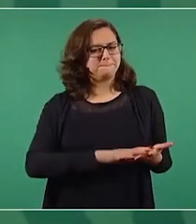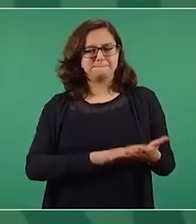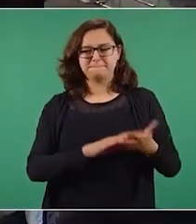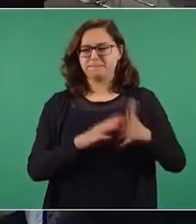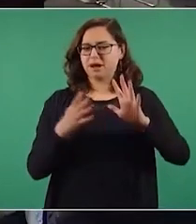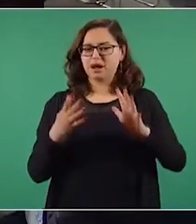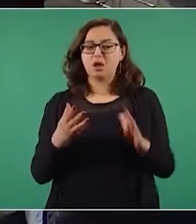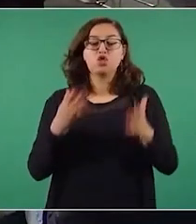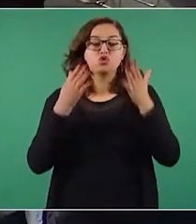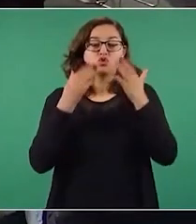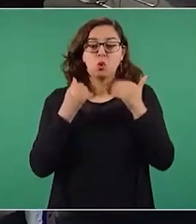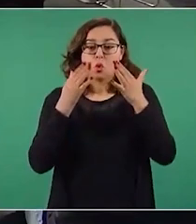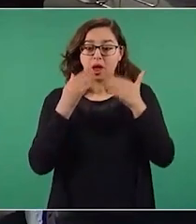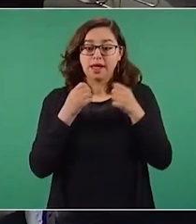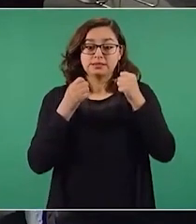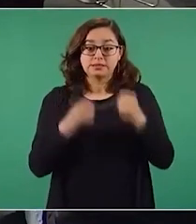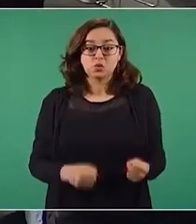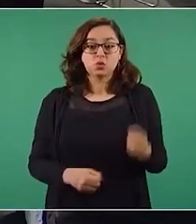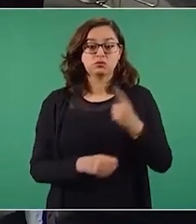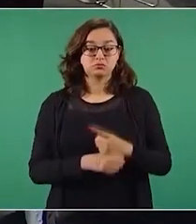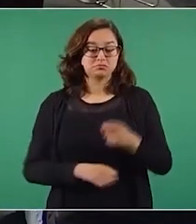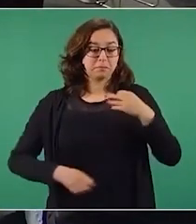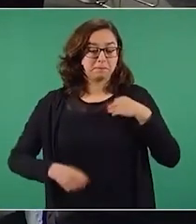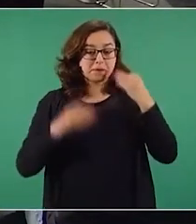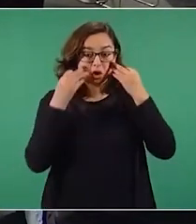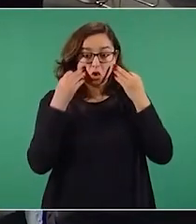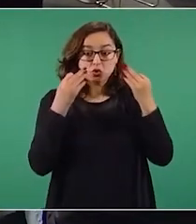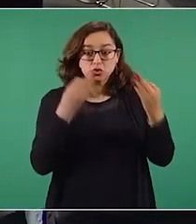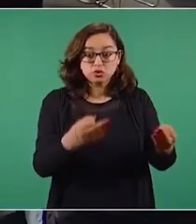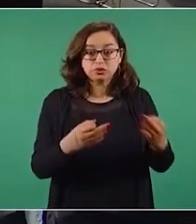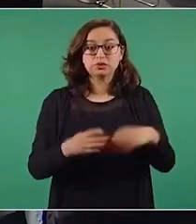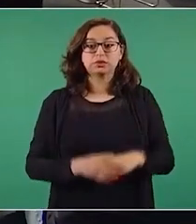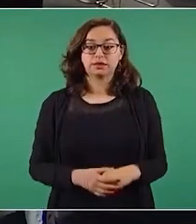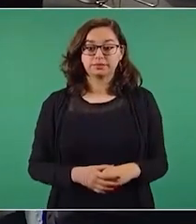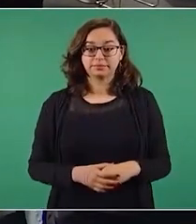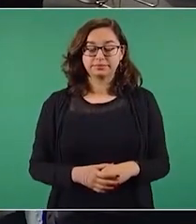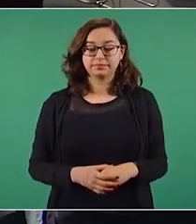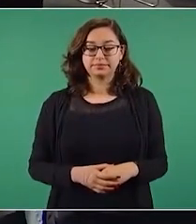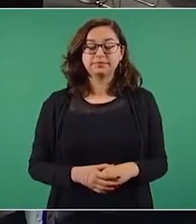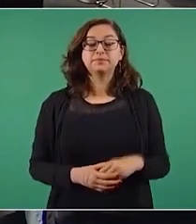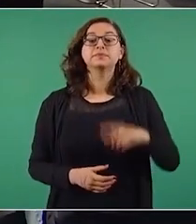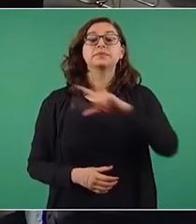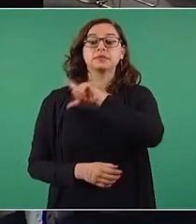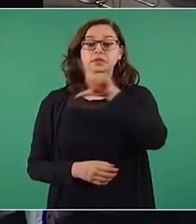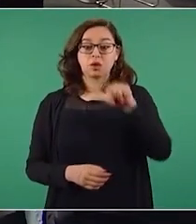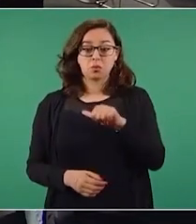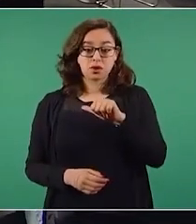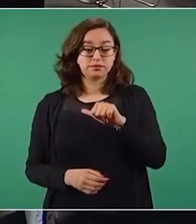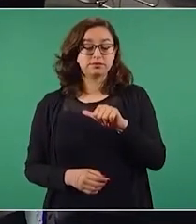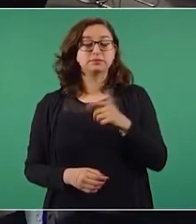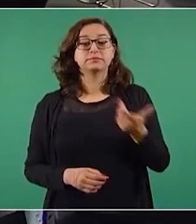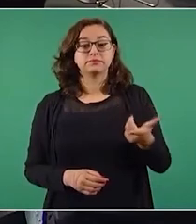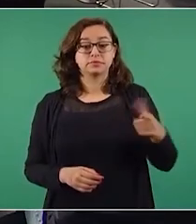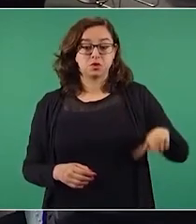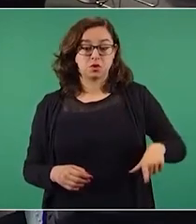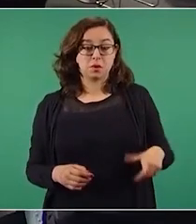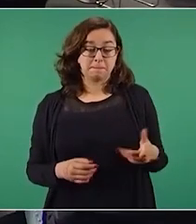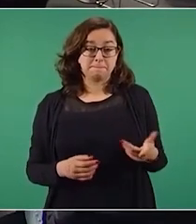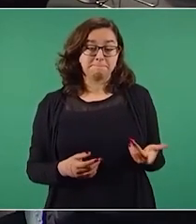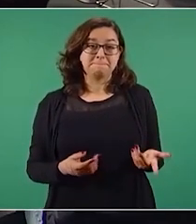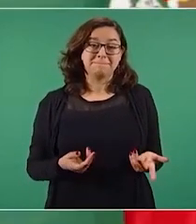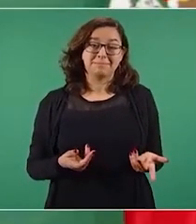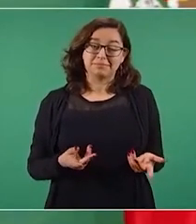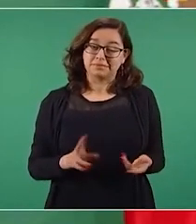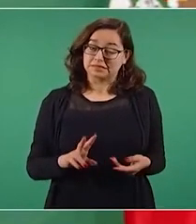me consta, bueno, me tocó ver cómo acribillaron